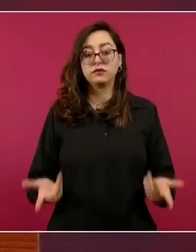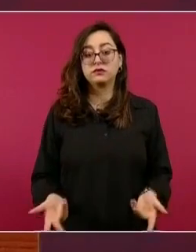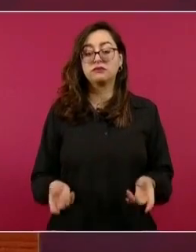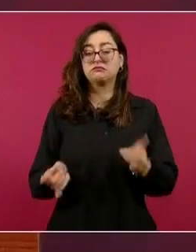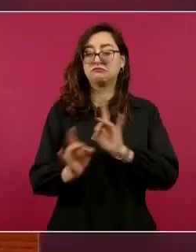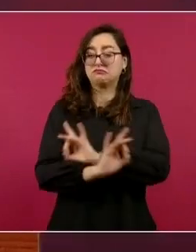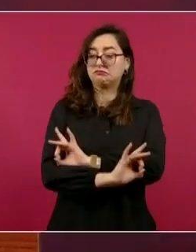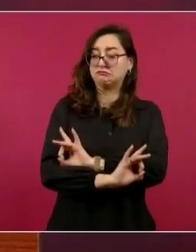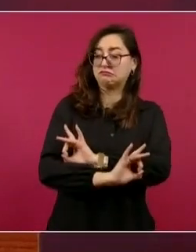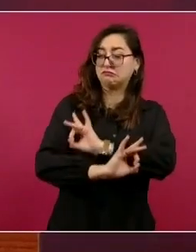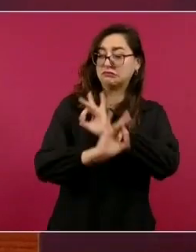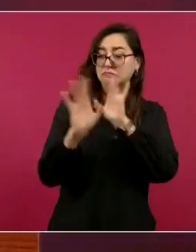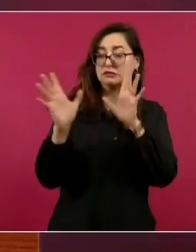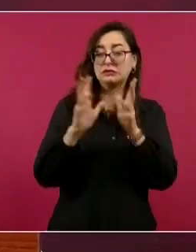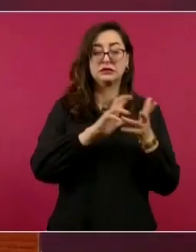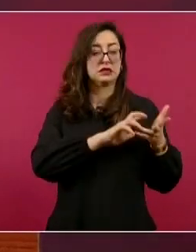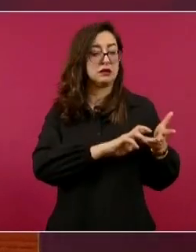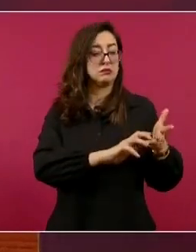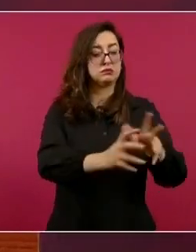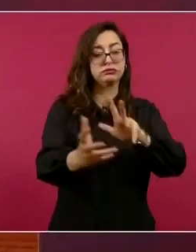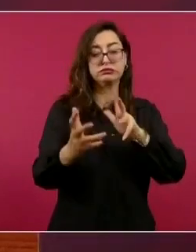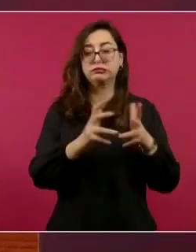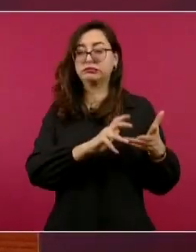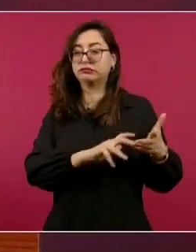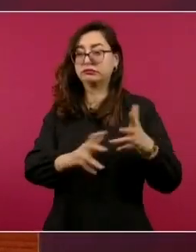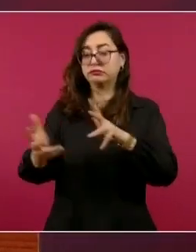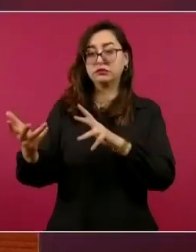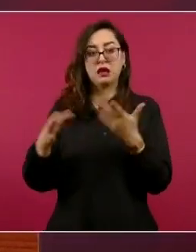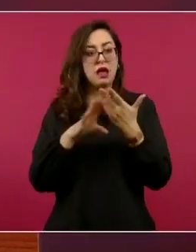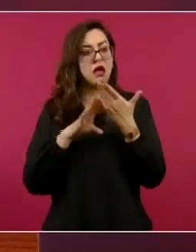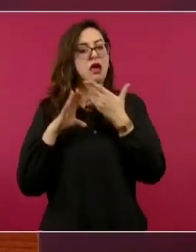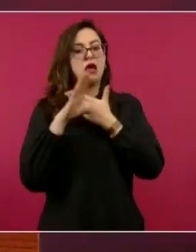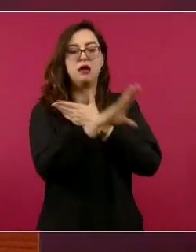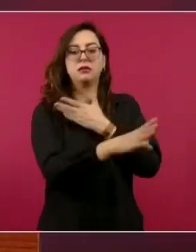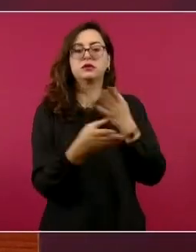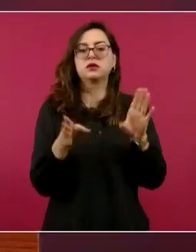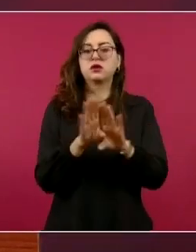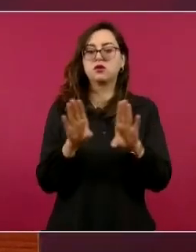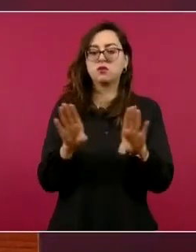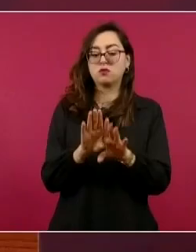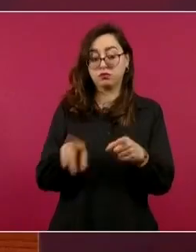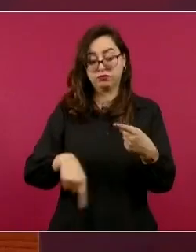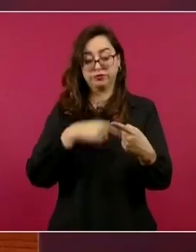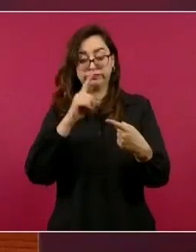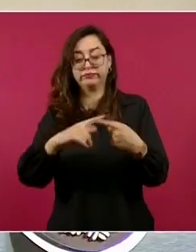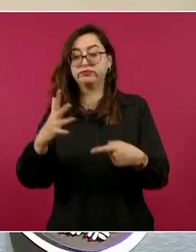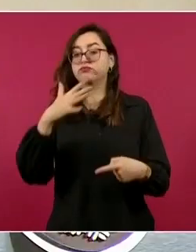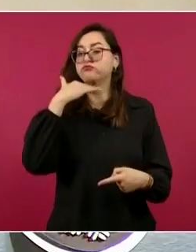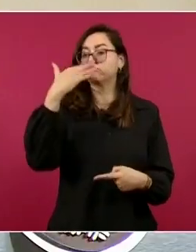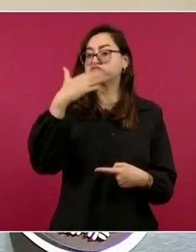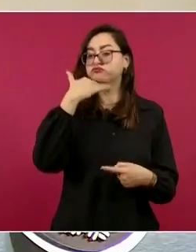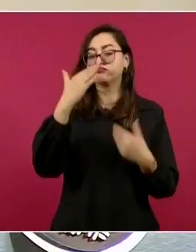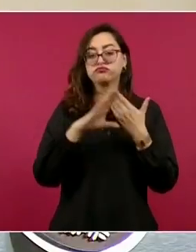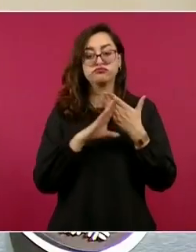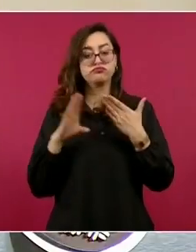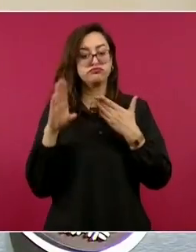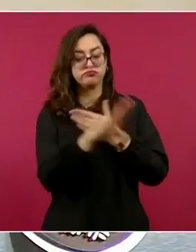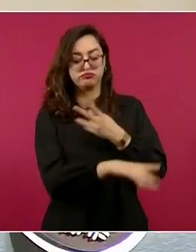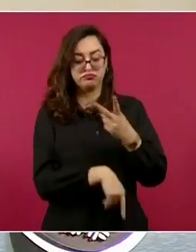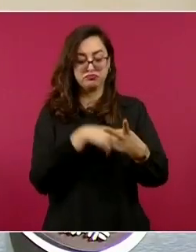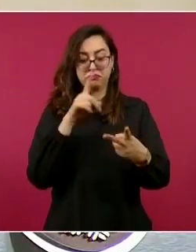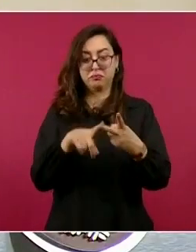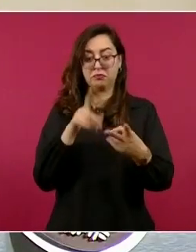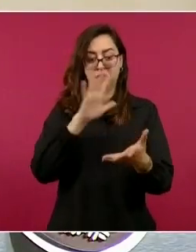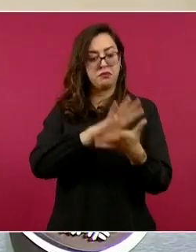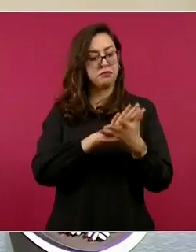inseguridad es cero corrupción y cero complicidad. Esa es la manera de